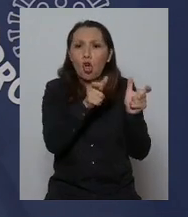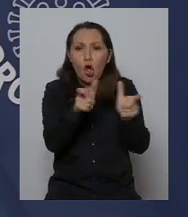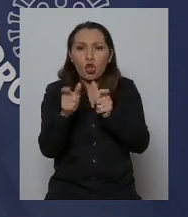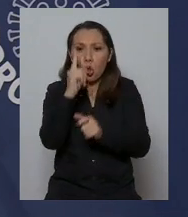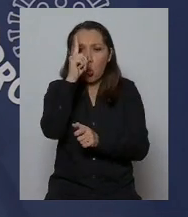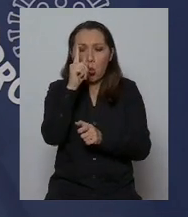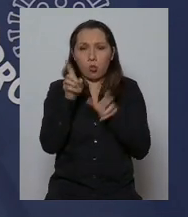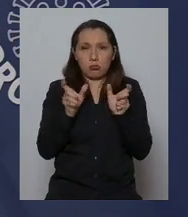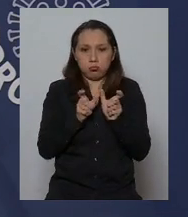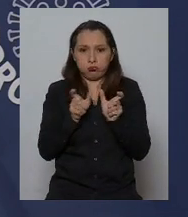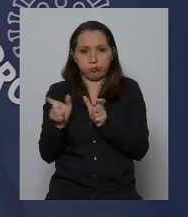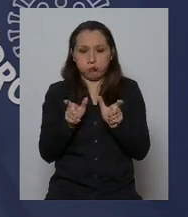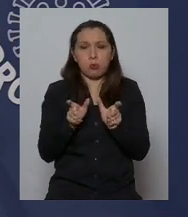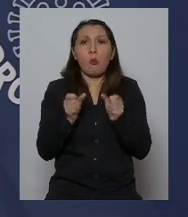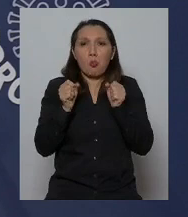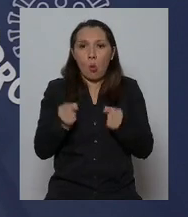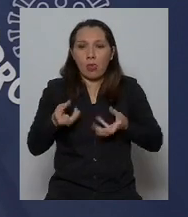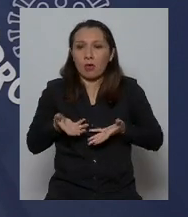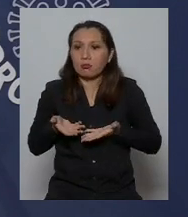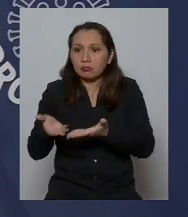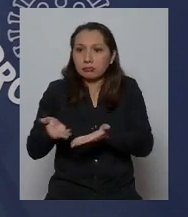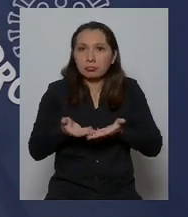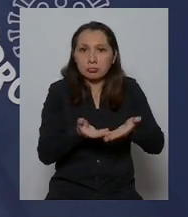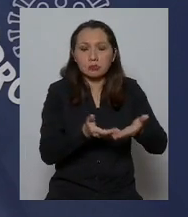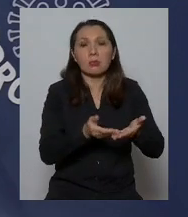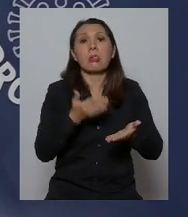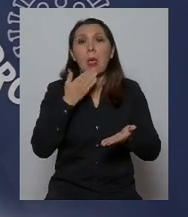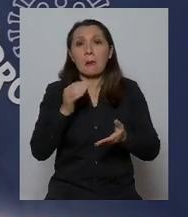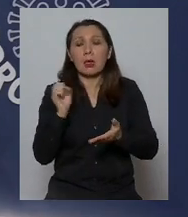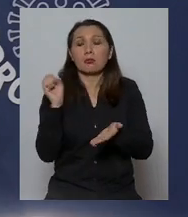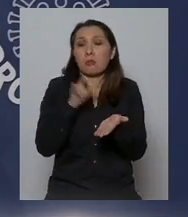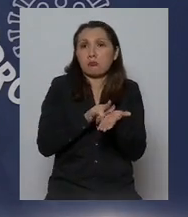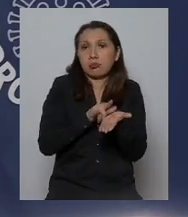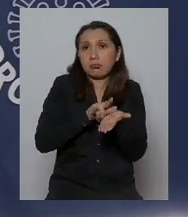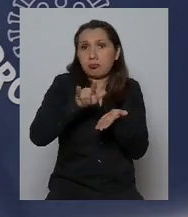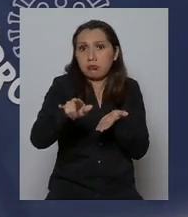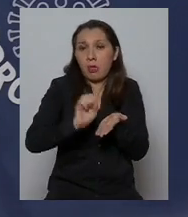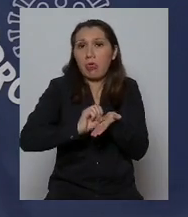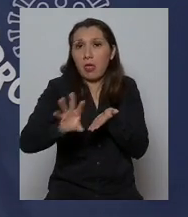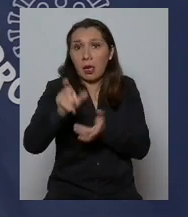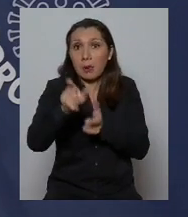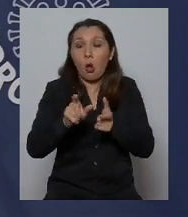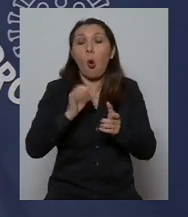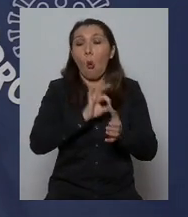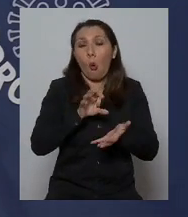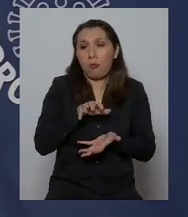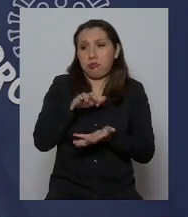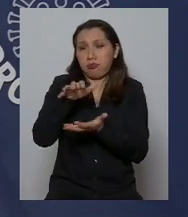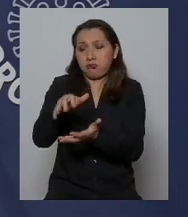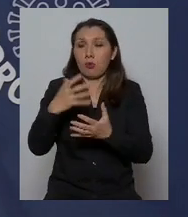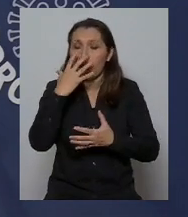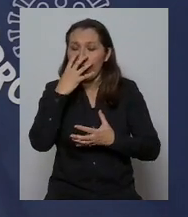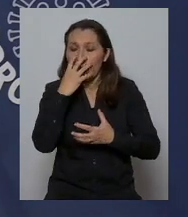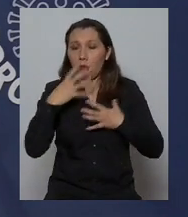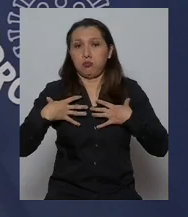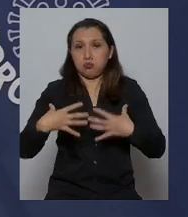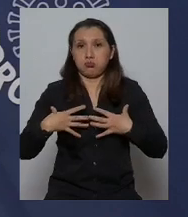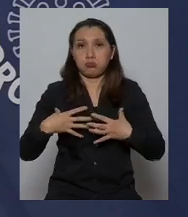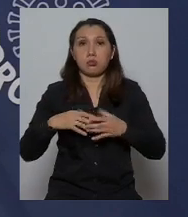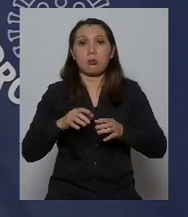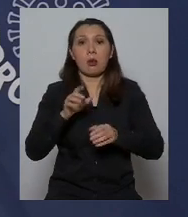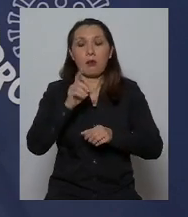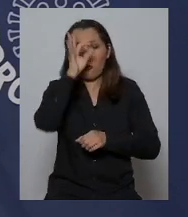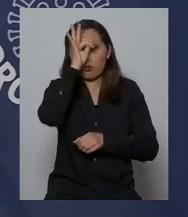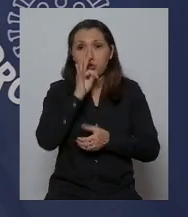centralizado poder disponer de traslados de pacientes, de traslados de ventiladores mecánicos y de traslados de equipos